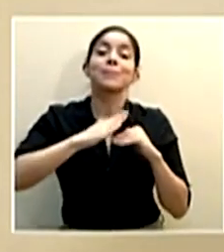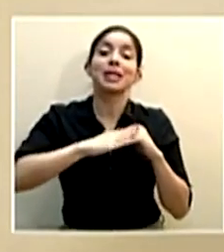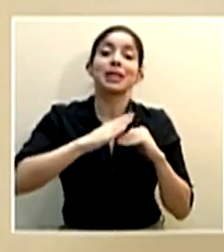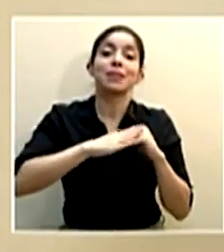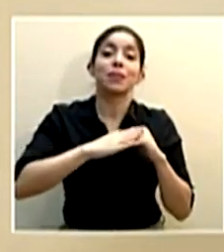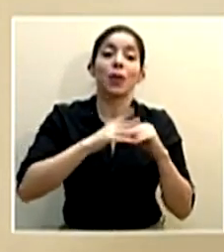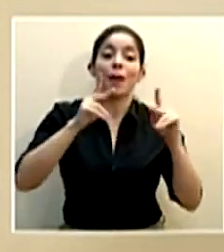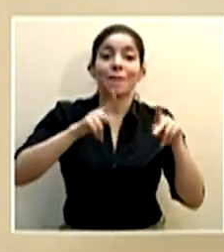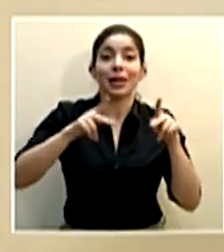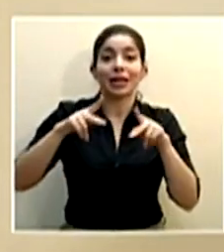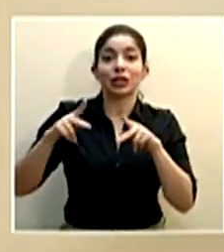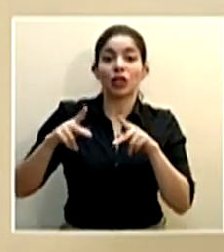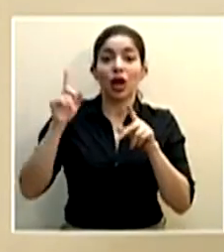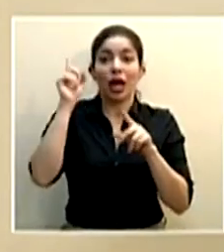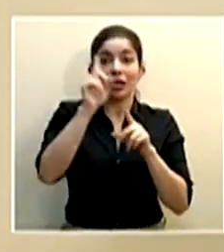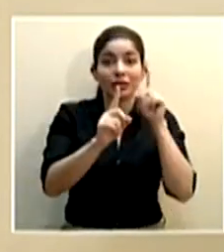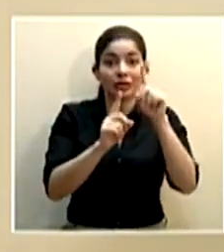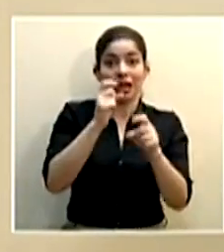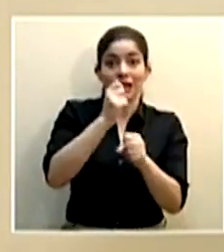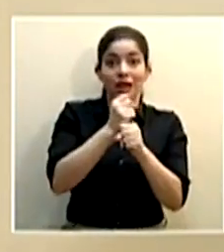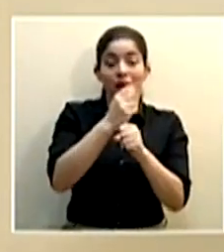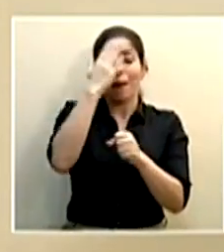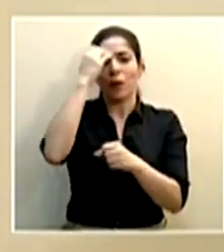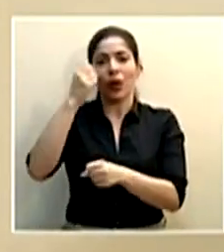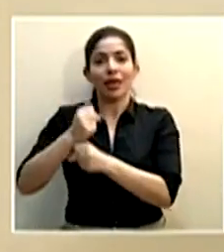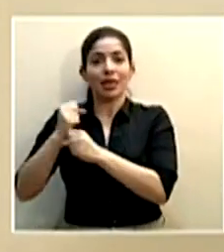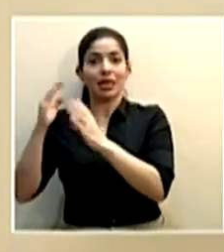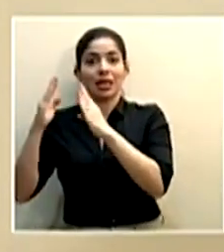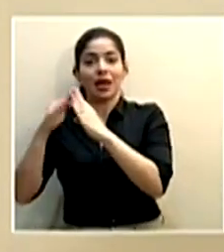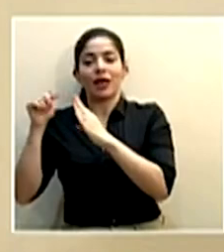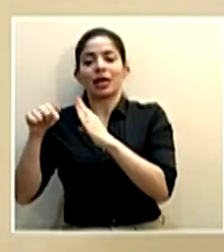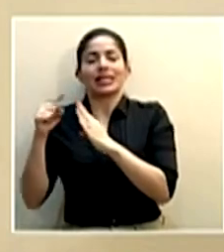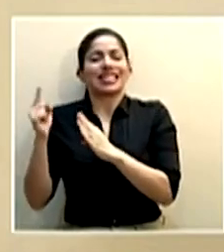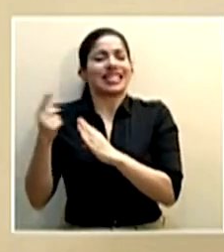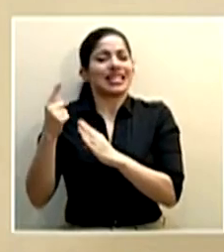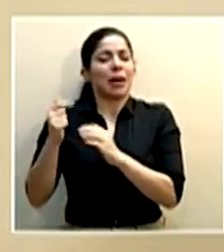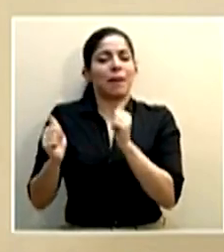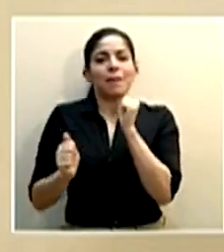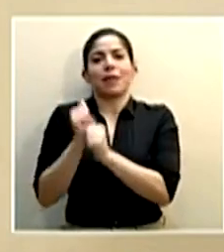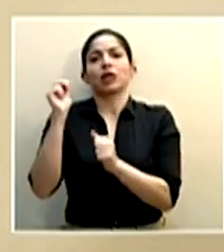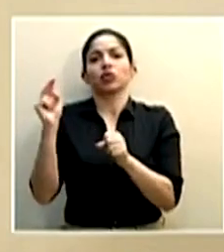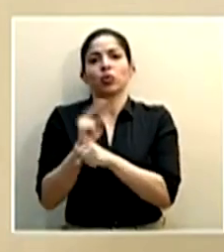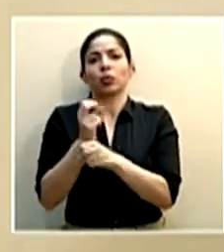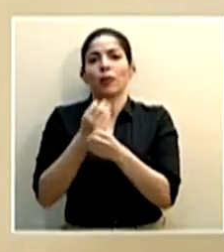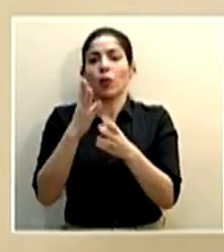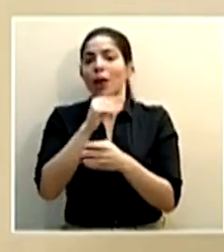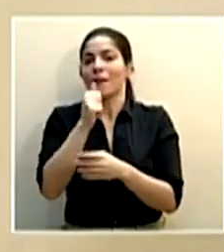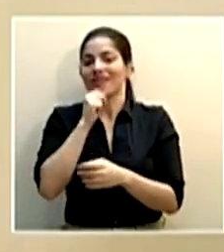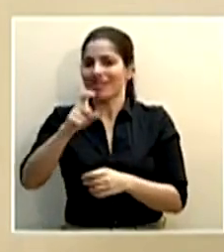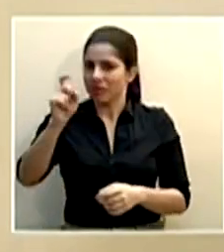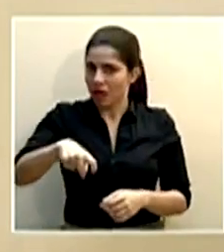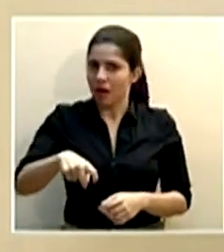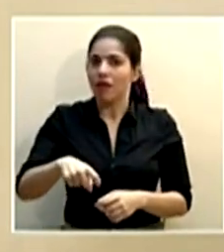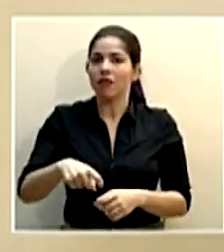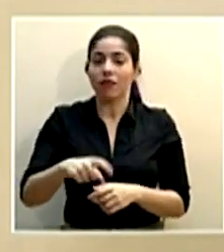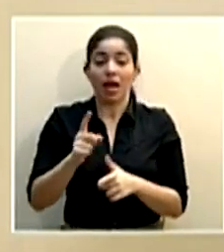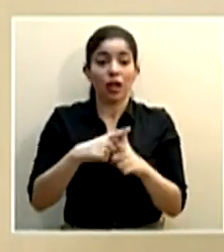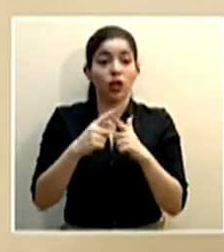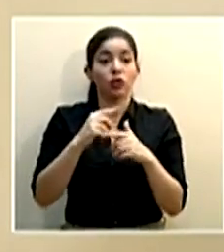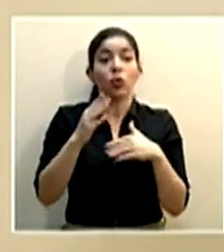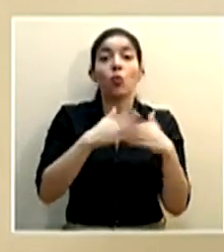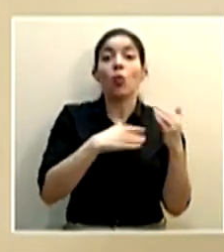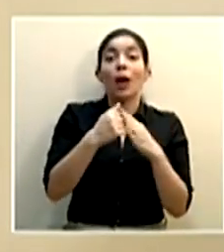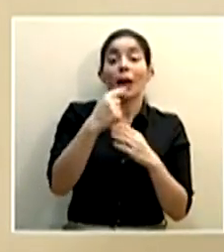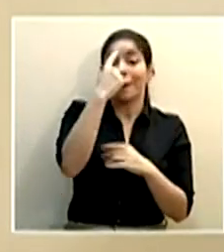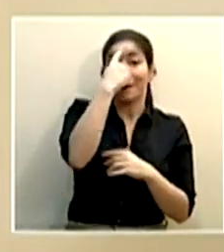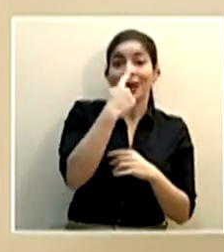personal presencial porque el teletrabajo debe ser siempre una máxima tanto en el sector público como privado así que todo el perfil